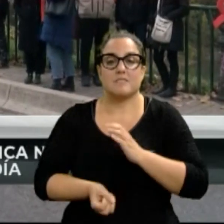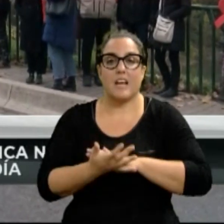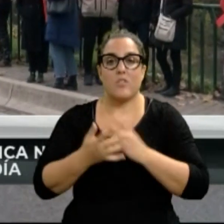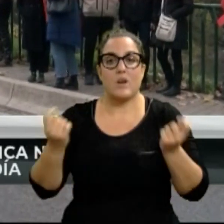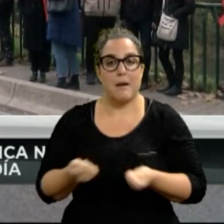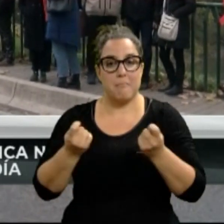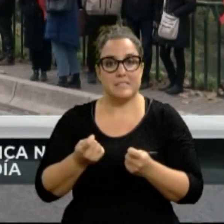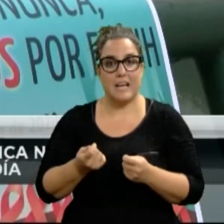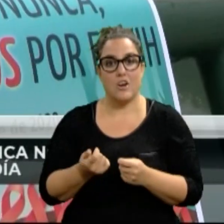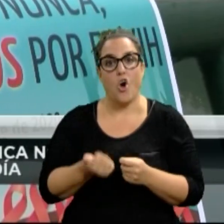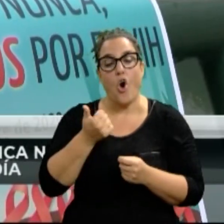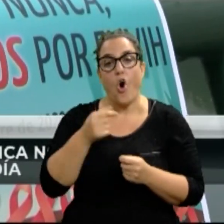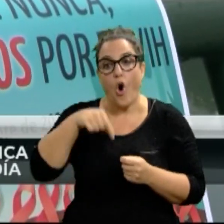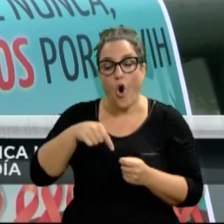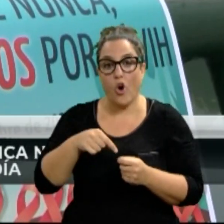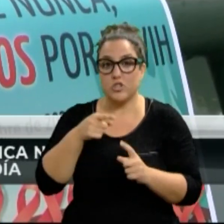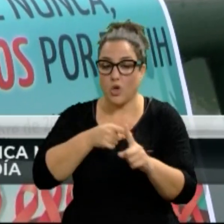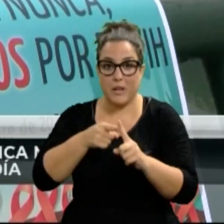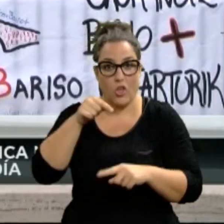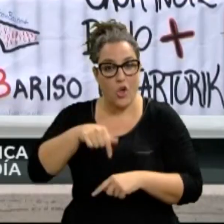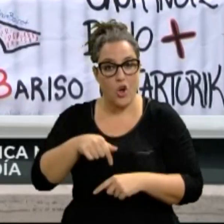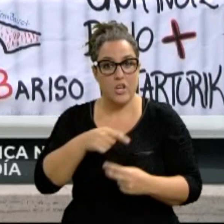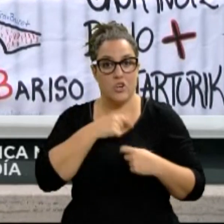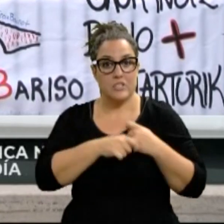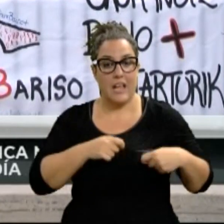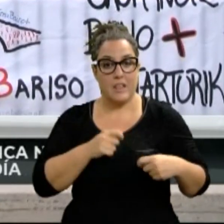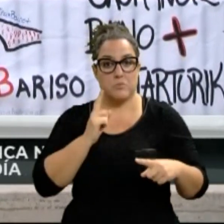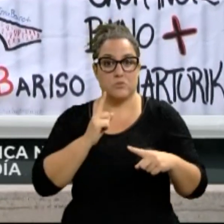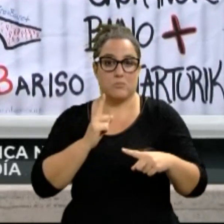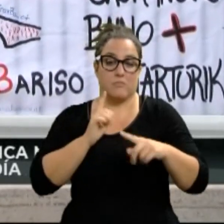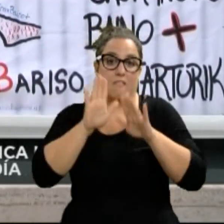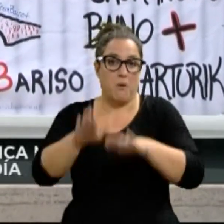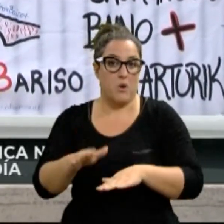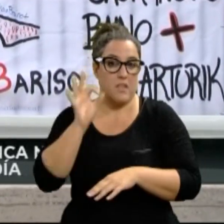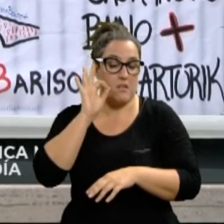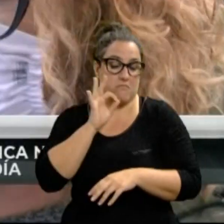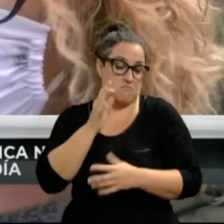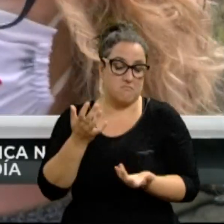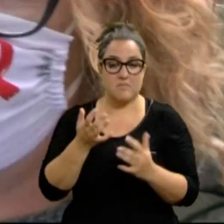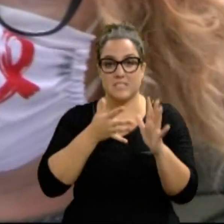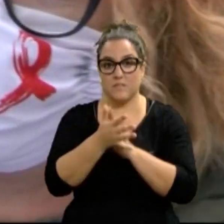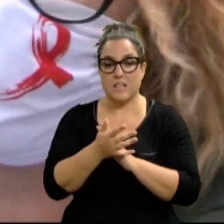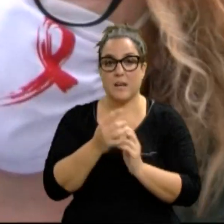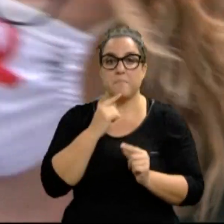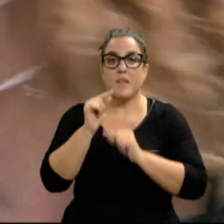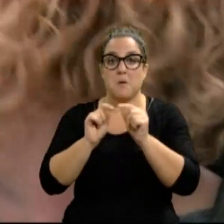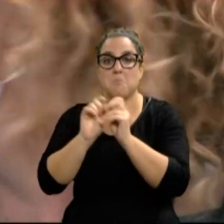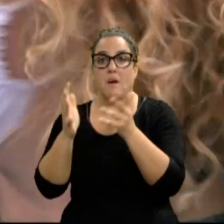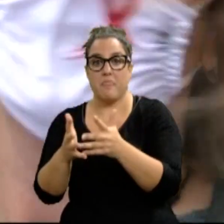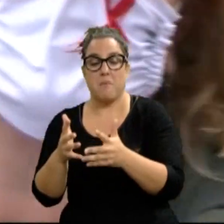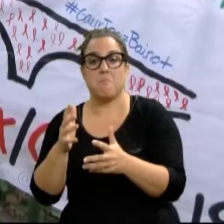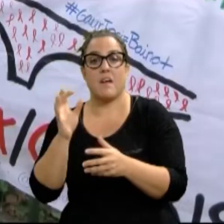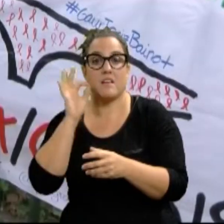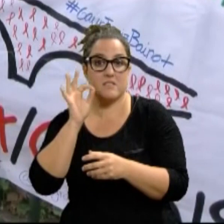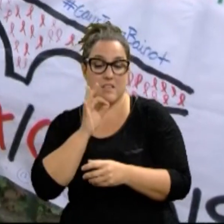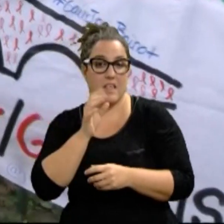más que nunca, nos enlazamos por el VIH. Con ella, quieren recordar que además del COVID, existen otras pandemias en el mundo. Durará todo el mes